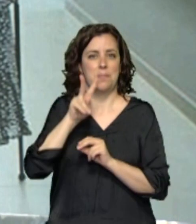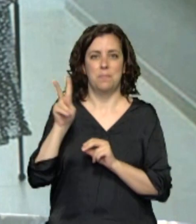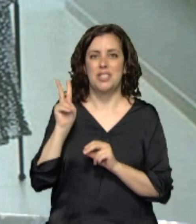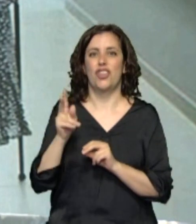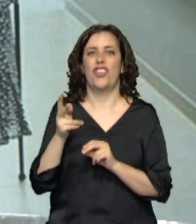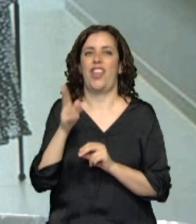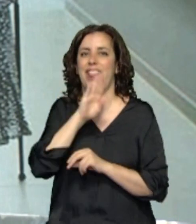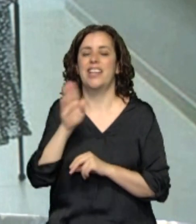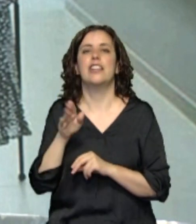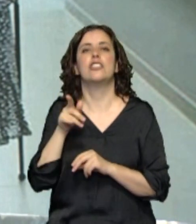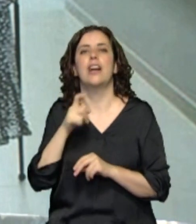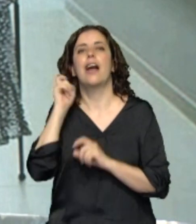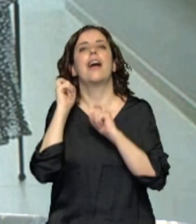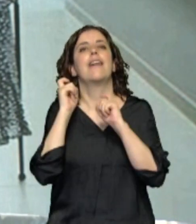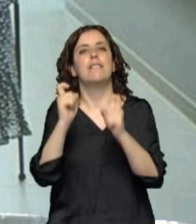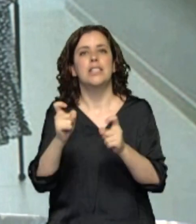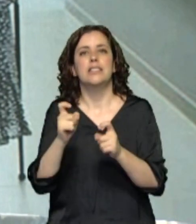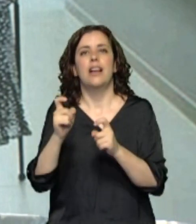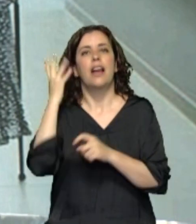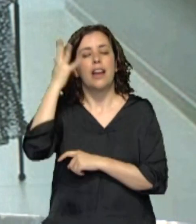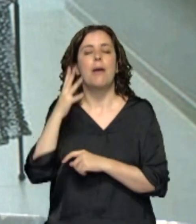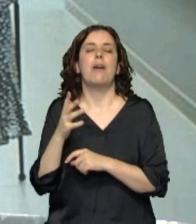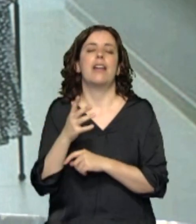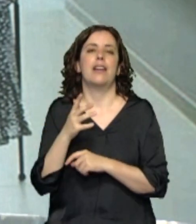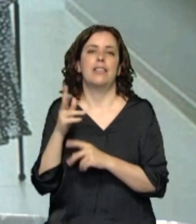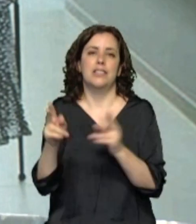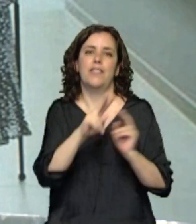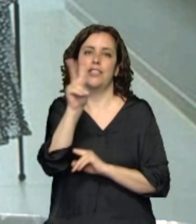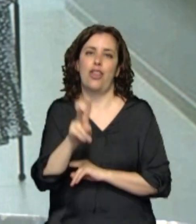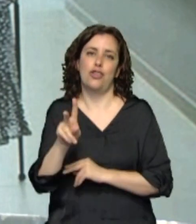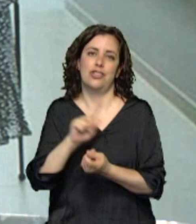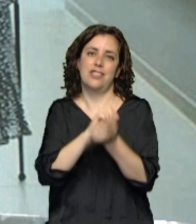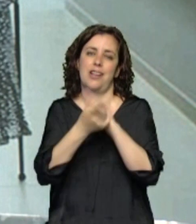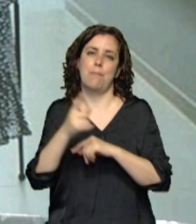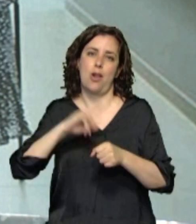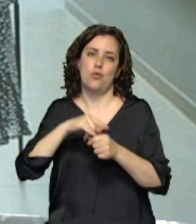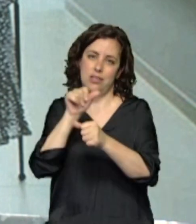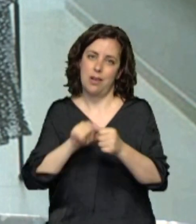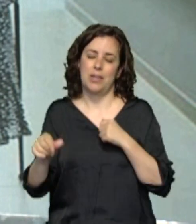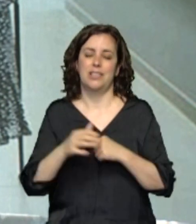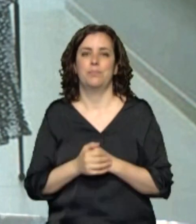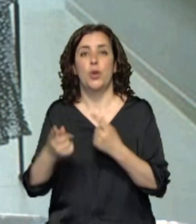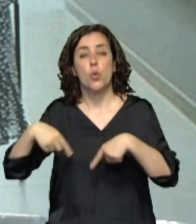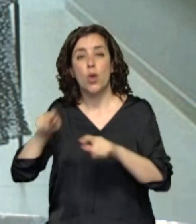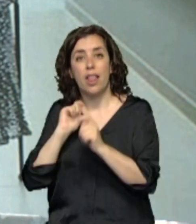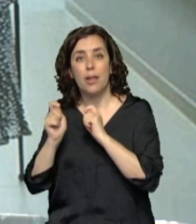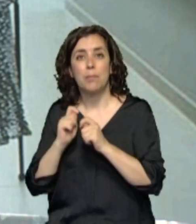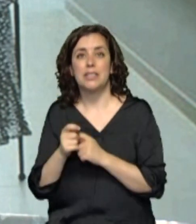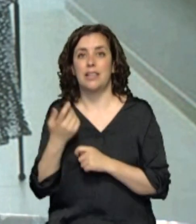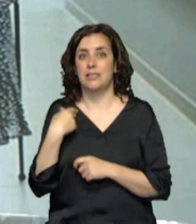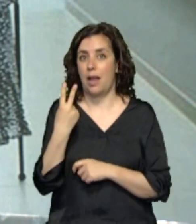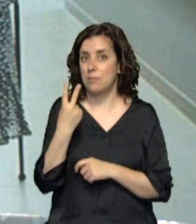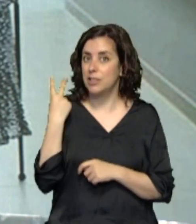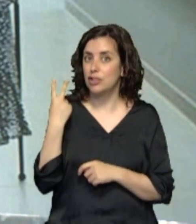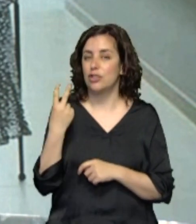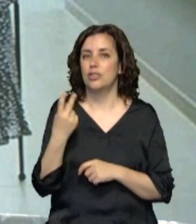pasa a la segunda fase de la desescalada a partir del lunes. En la rueda de prensa que acababan de ver, se ha detallado también